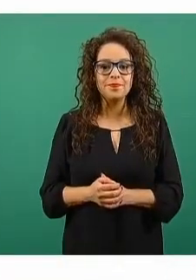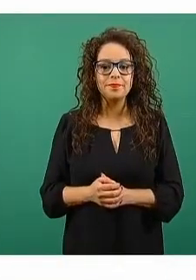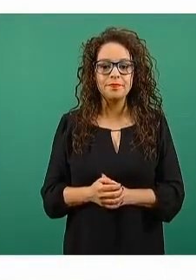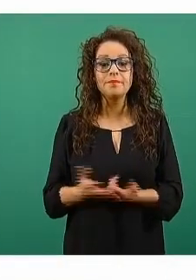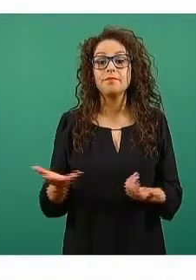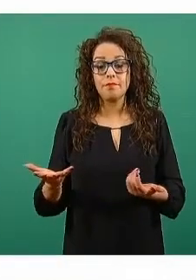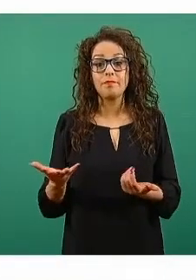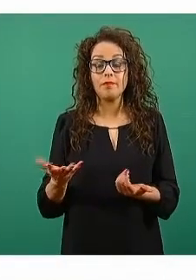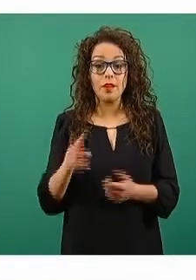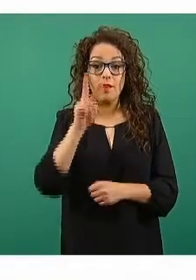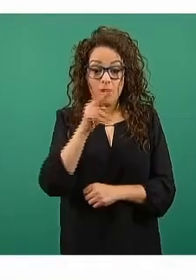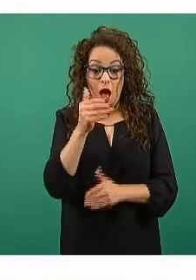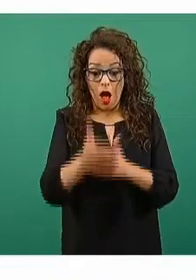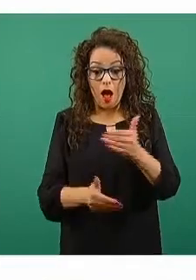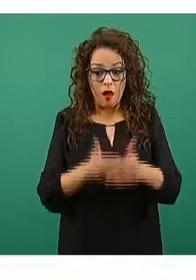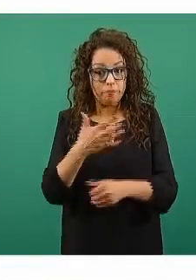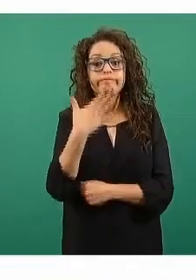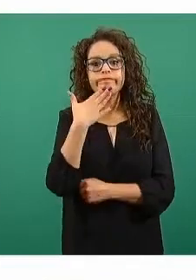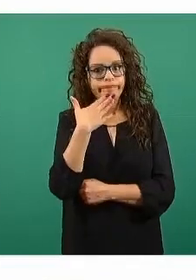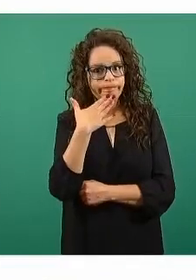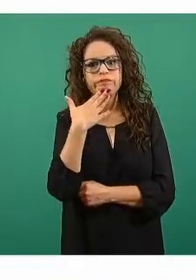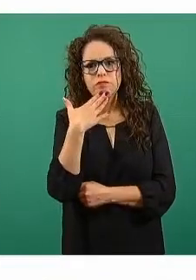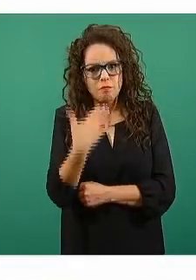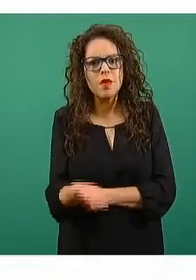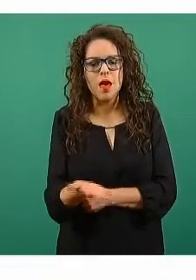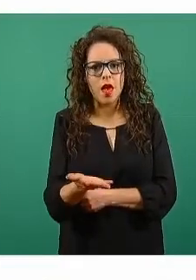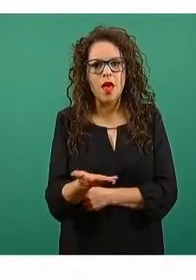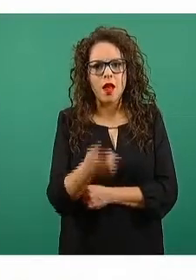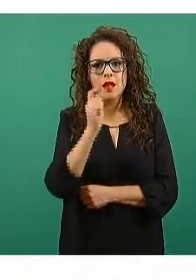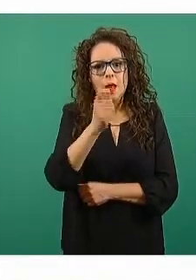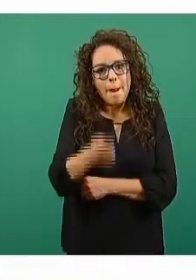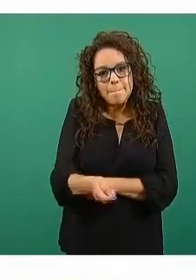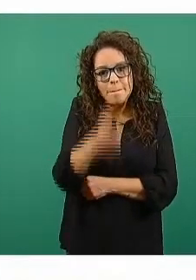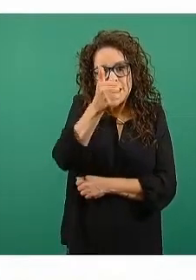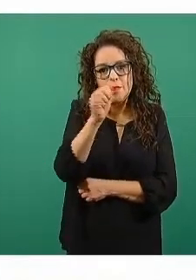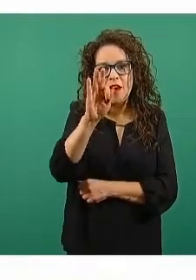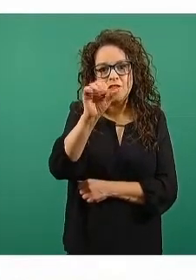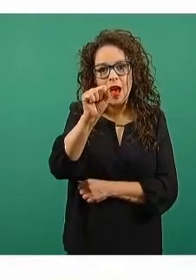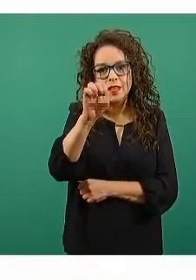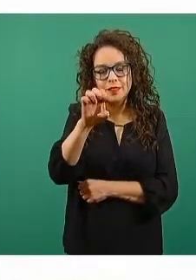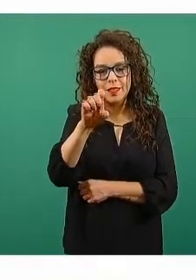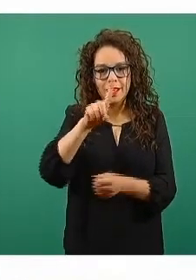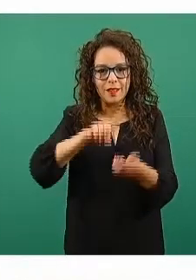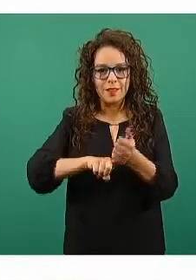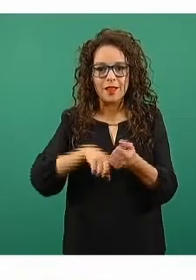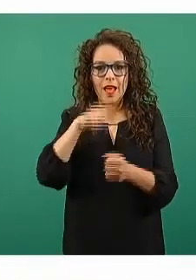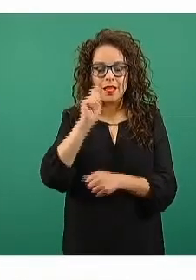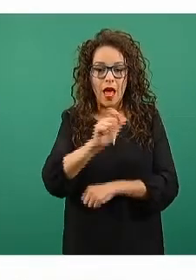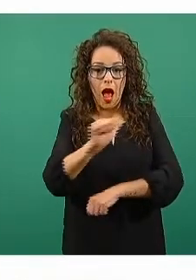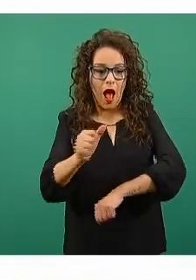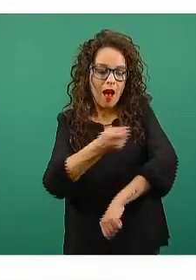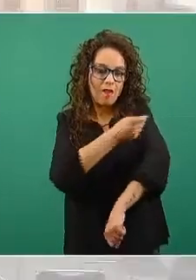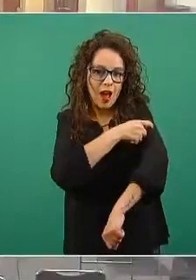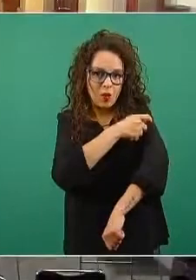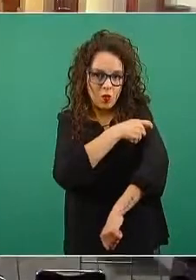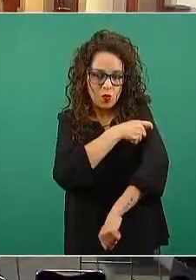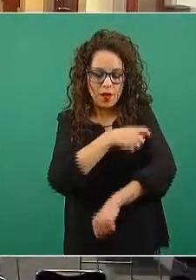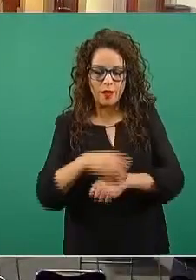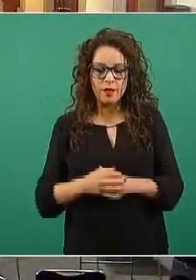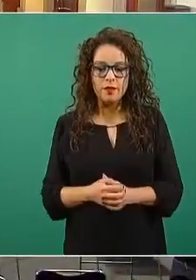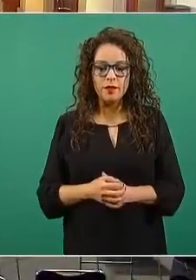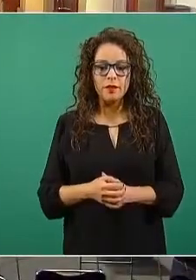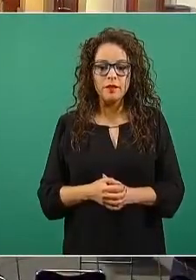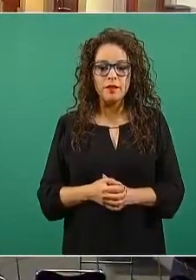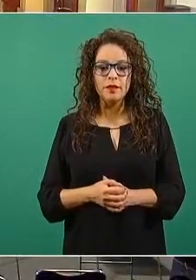avance muy bueno en términos de la primera fase de acuerdo a la política de vacunación. Y